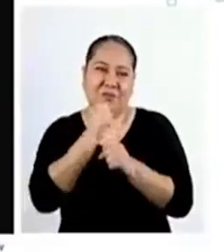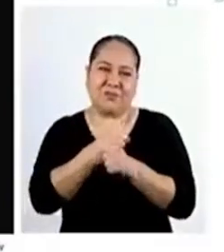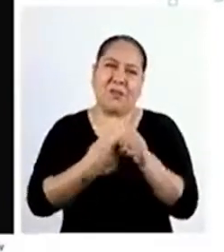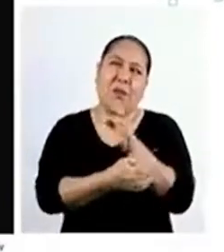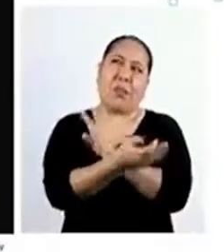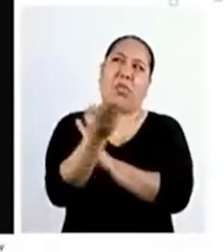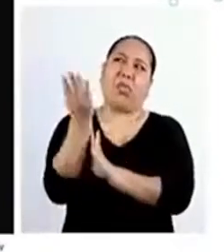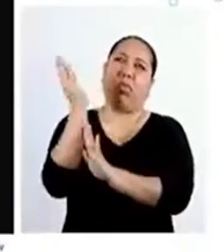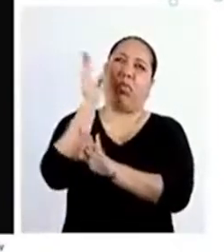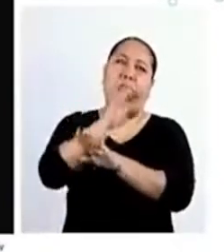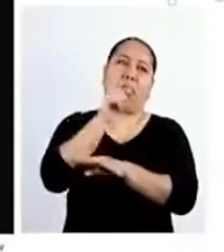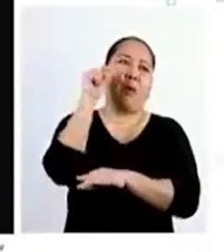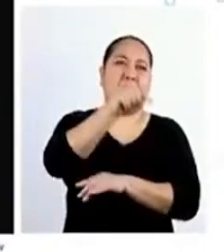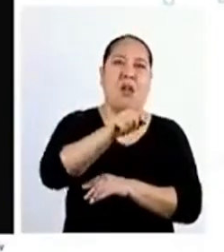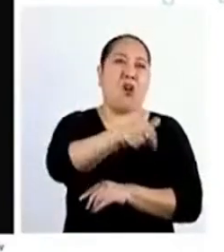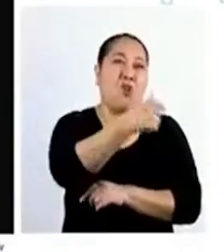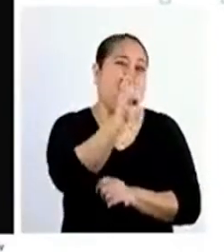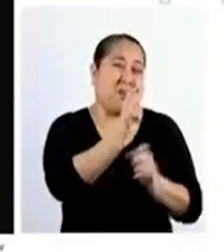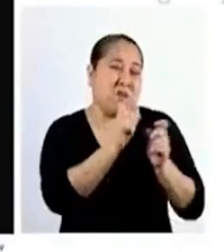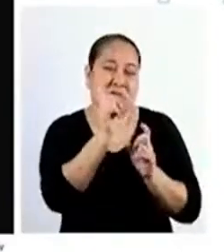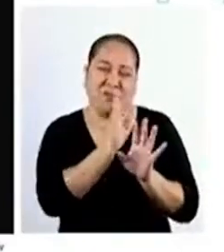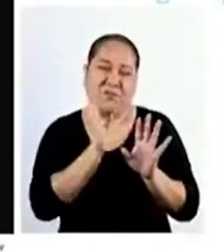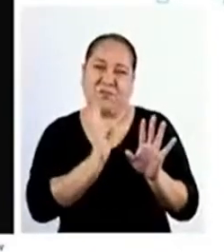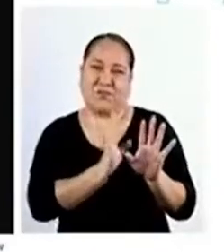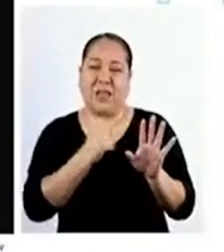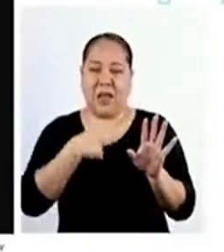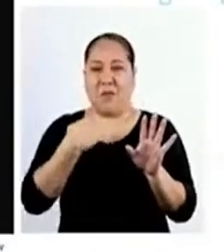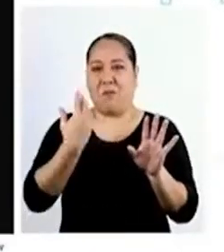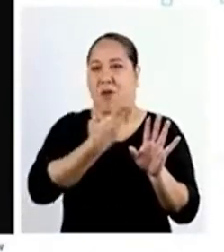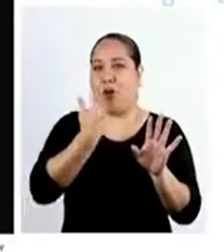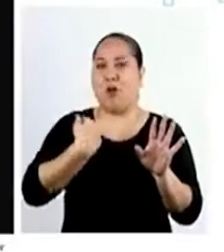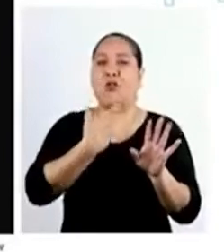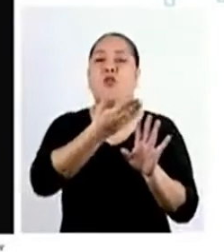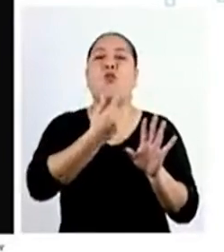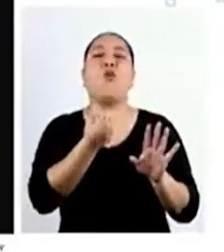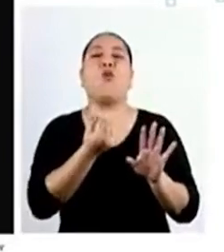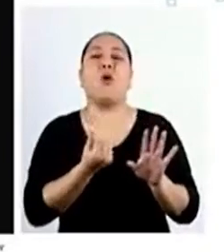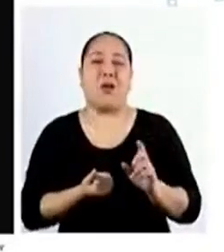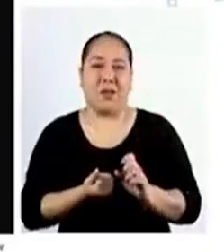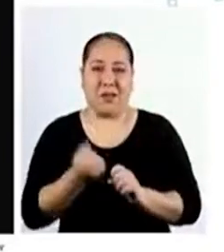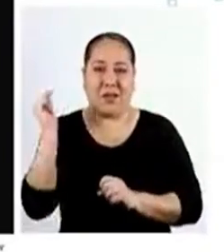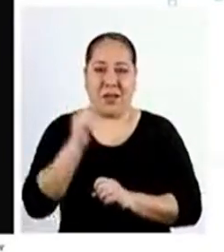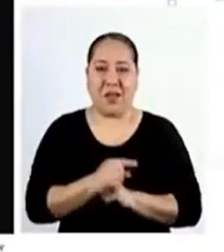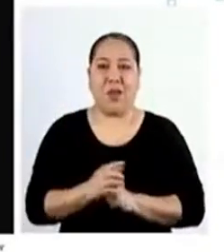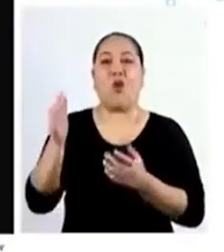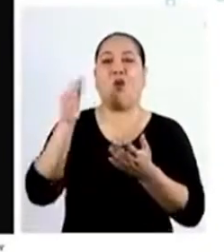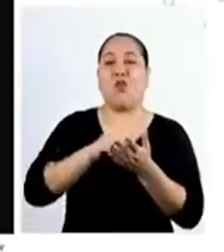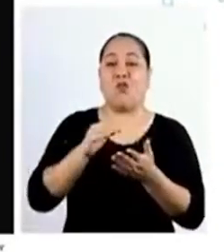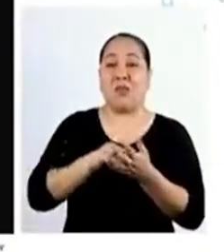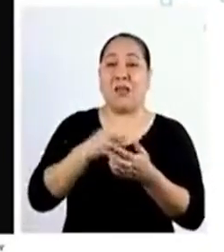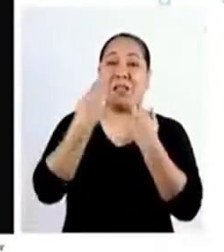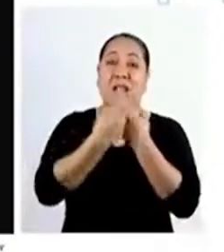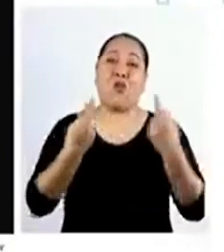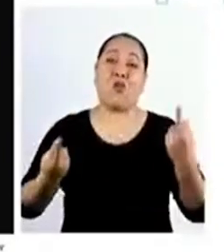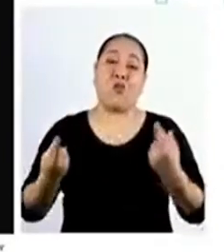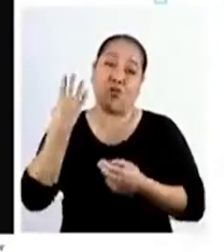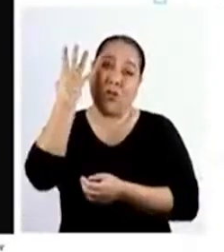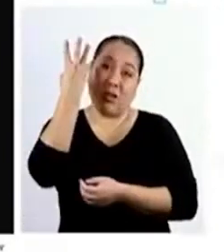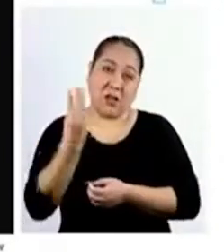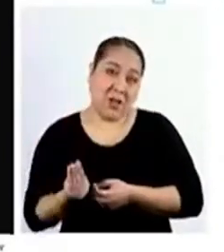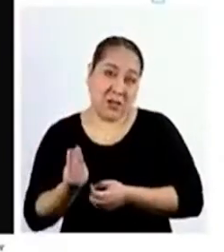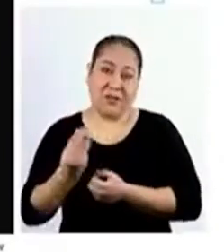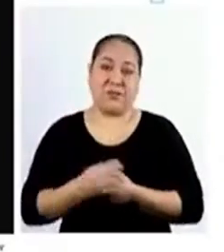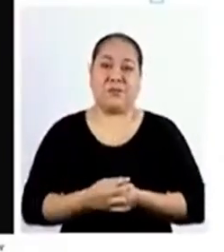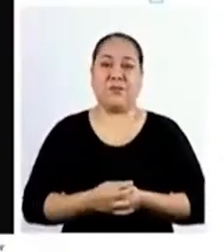por gusto Todo el tiempo para otras personas Siempre quieren algo a cambio Así que, de nuevo, es un recurso escaso